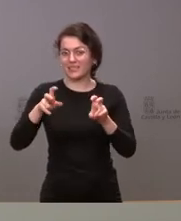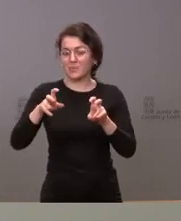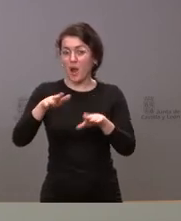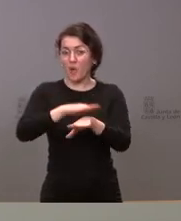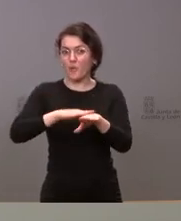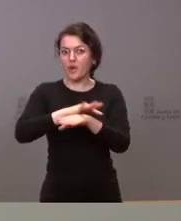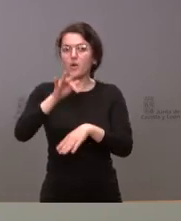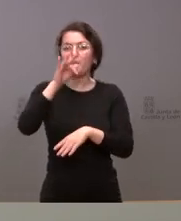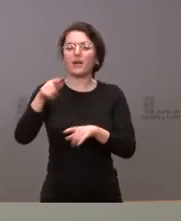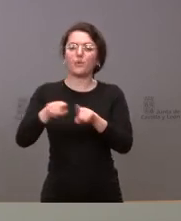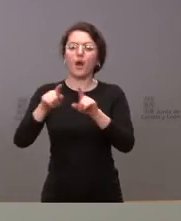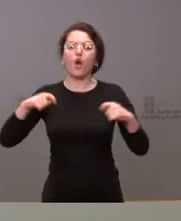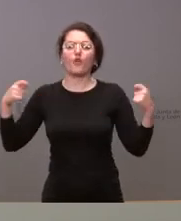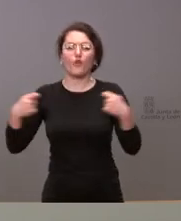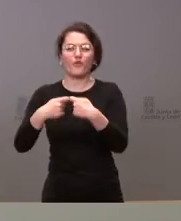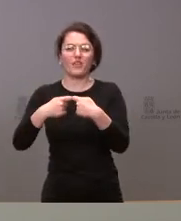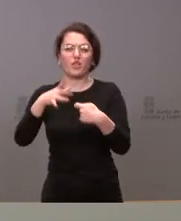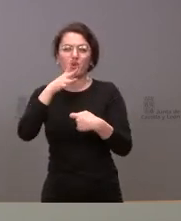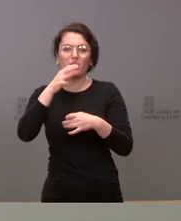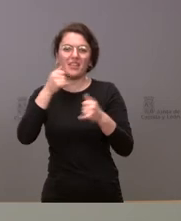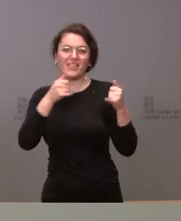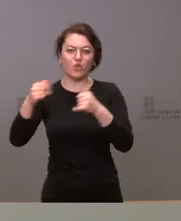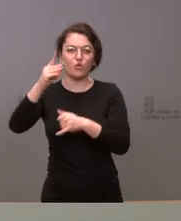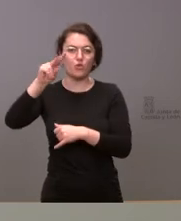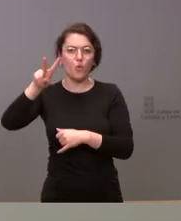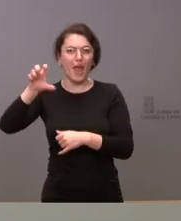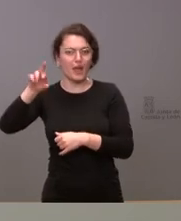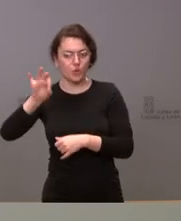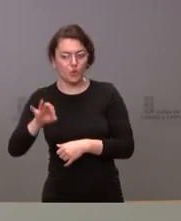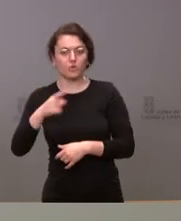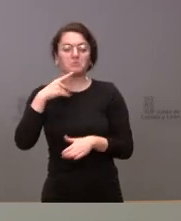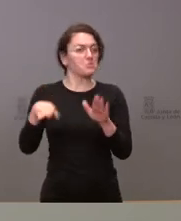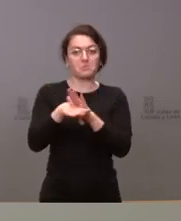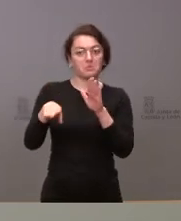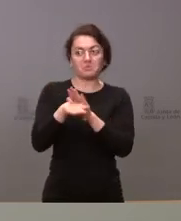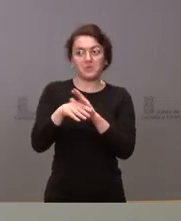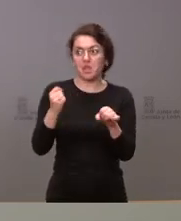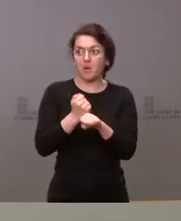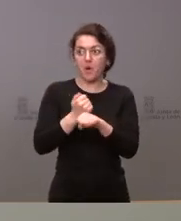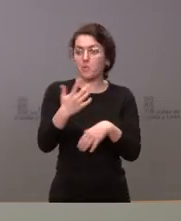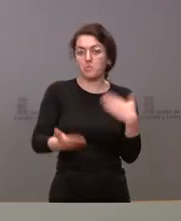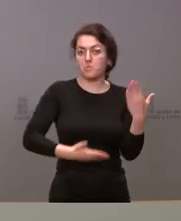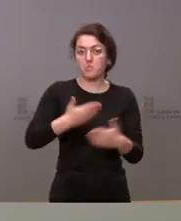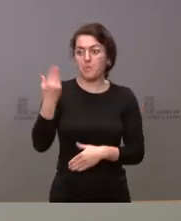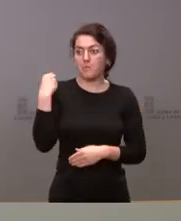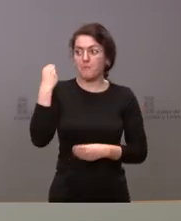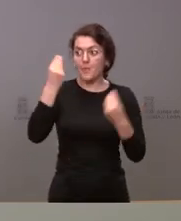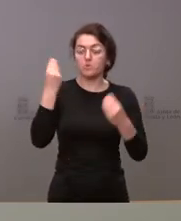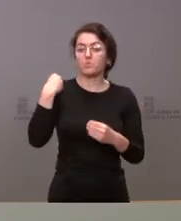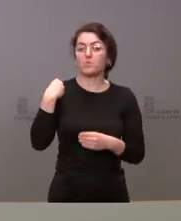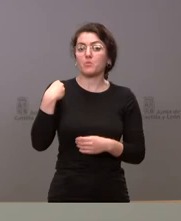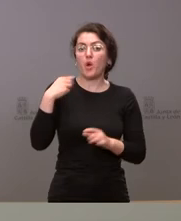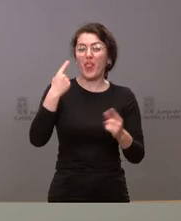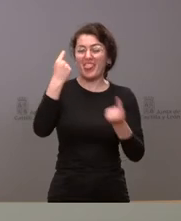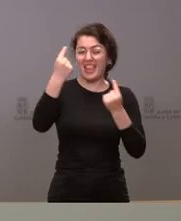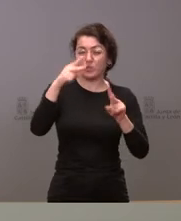del duero en fin seguimos en el trabajo ordinario y yo creo que estos datos que ustedes han preguntado también sobre la cuestión